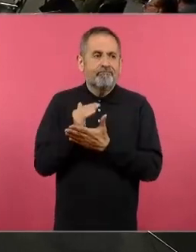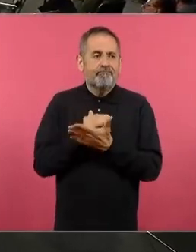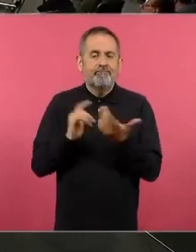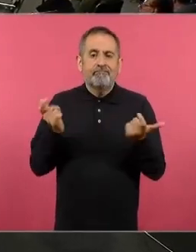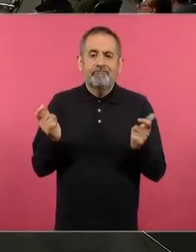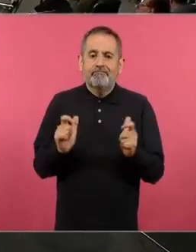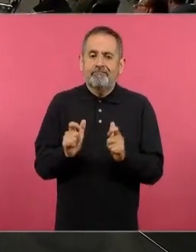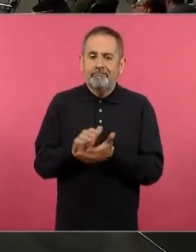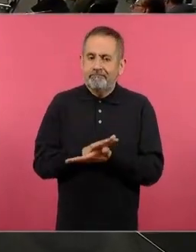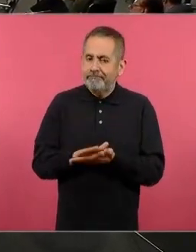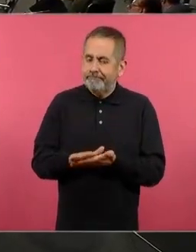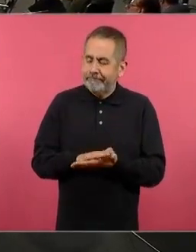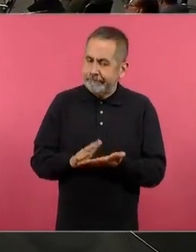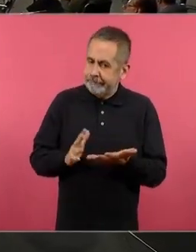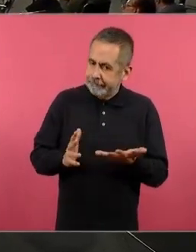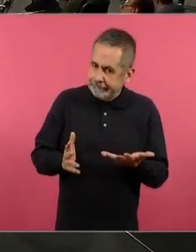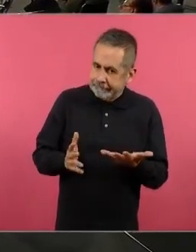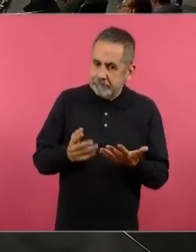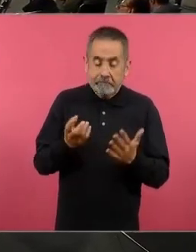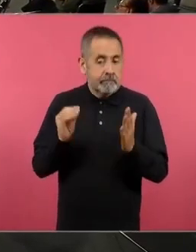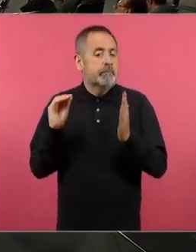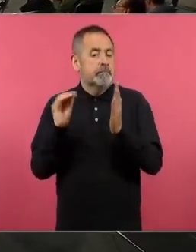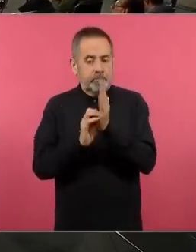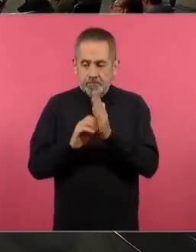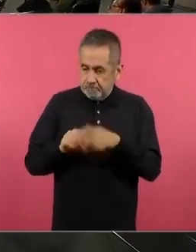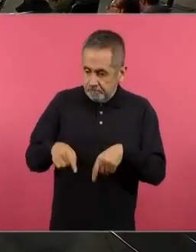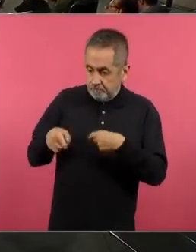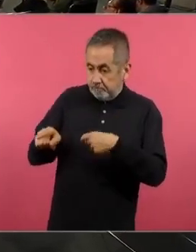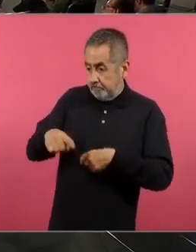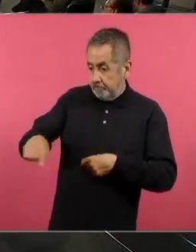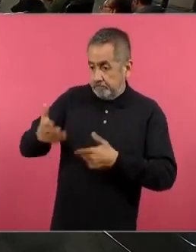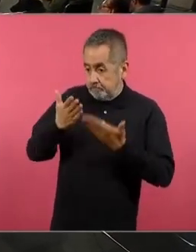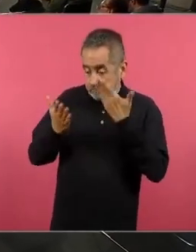lo tanto, introducimos en el tema a los estudiantes